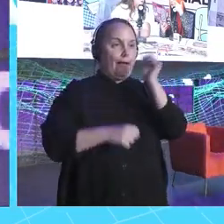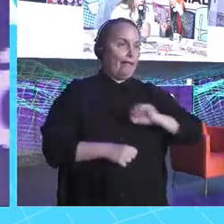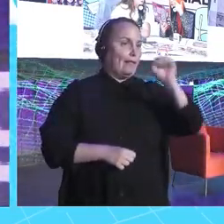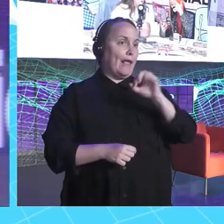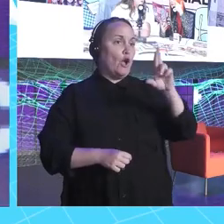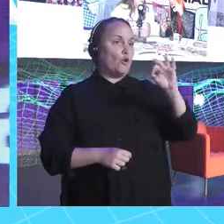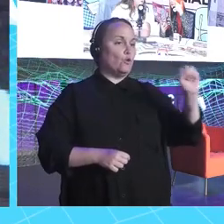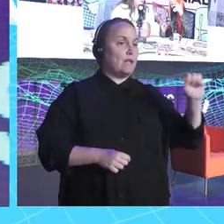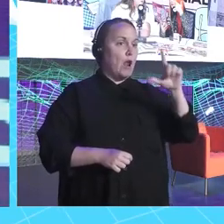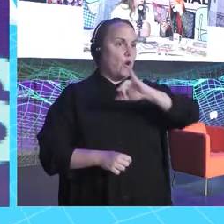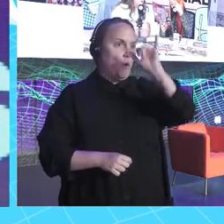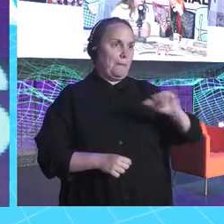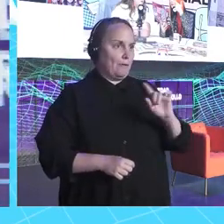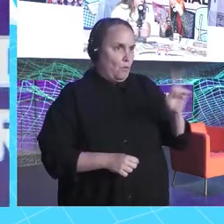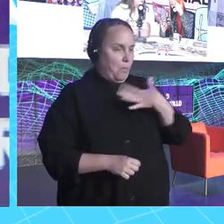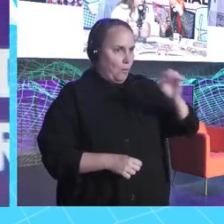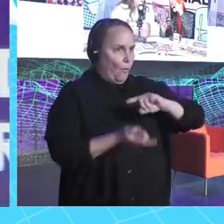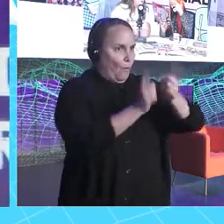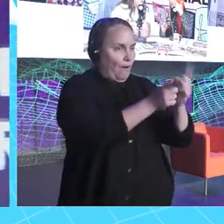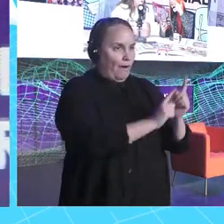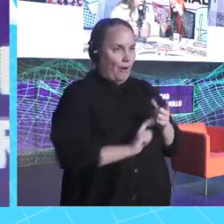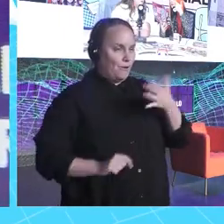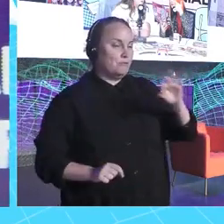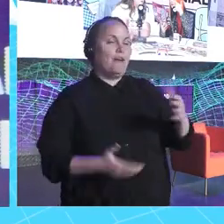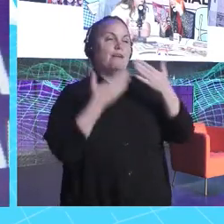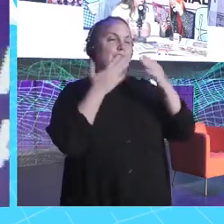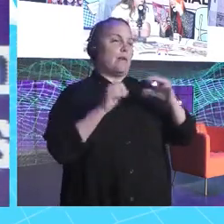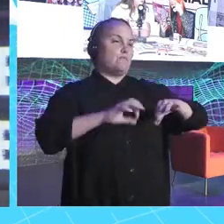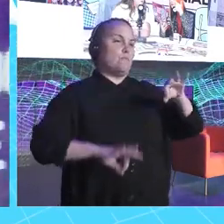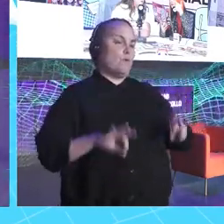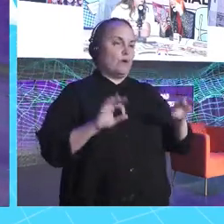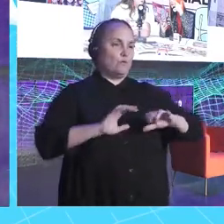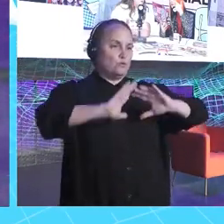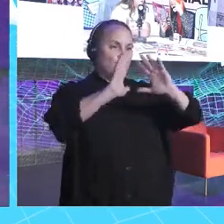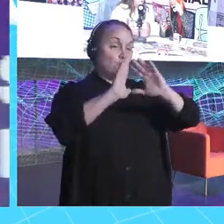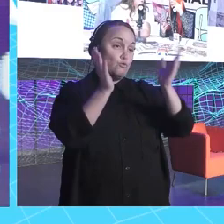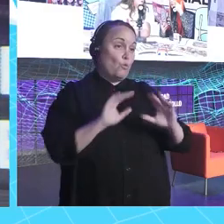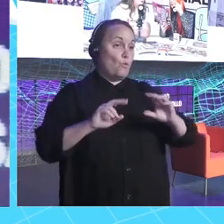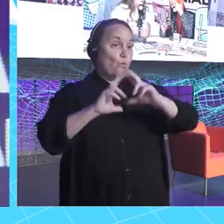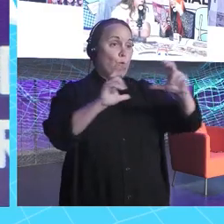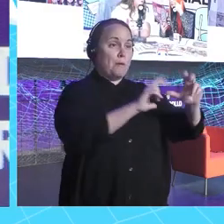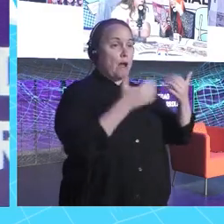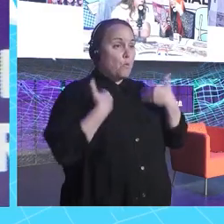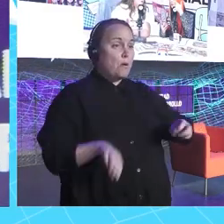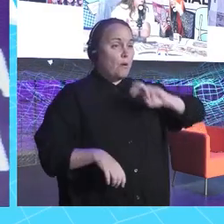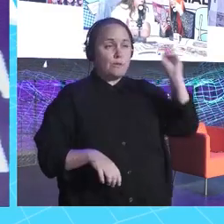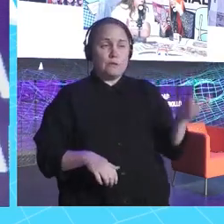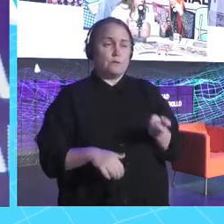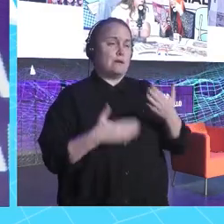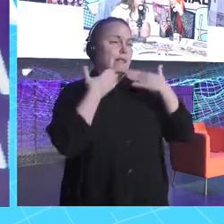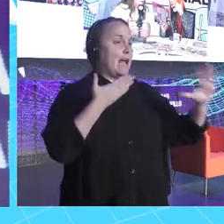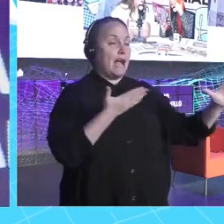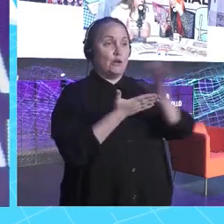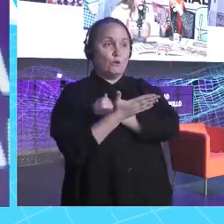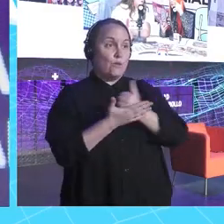agradecida a las modelos curvy y a todos los cuerpos diversos para siempre. Y a todas las mujeres que están en el internet. Se me ha